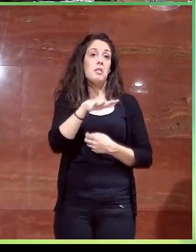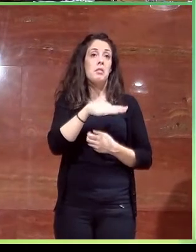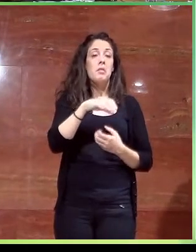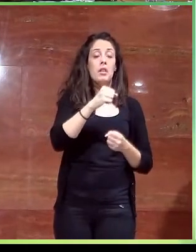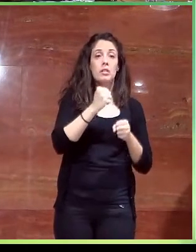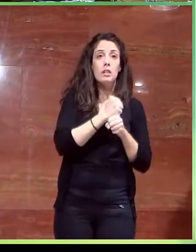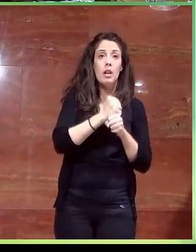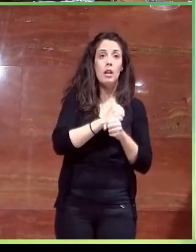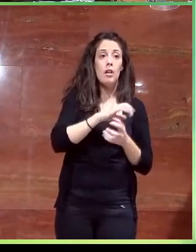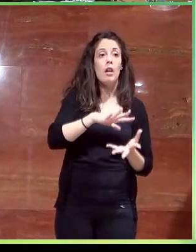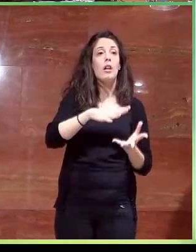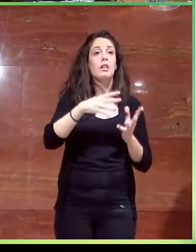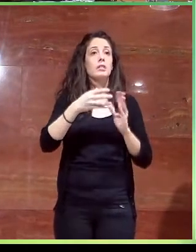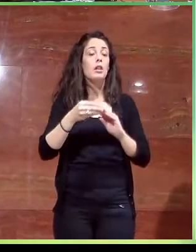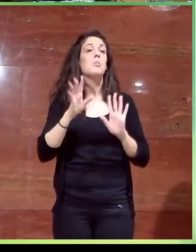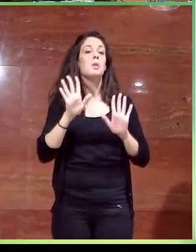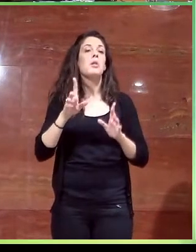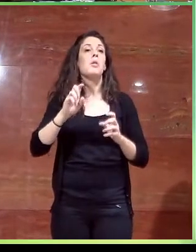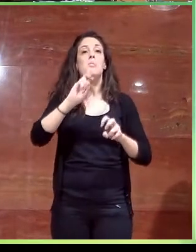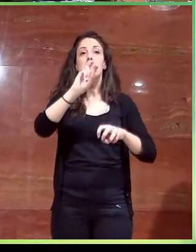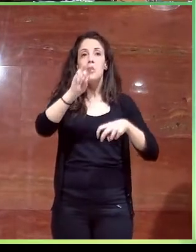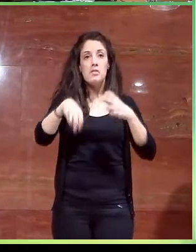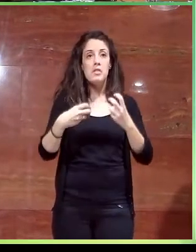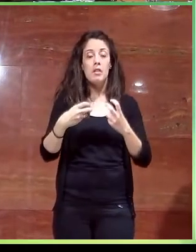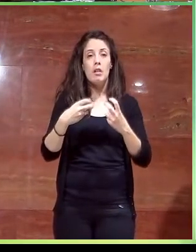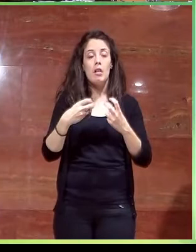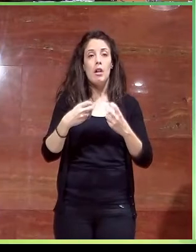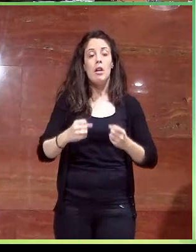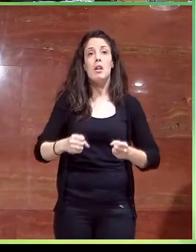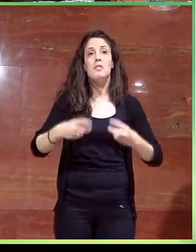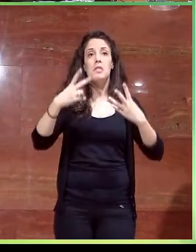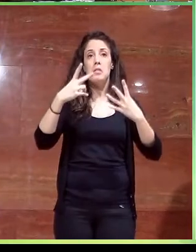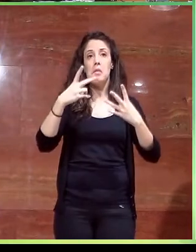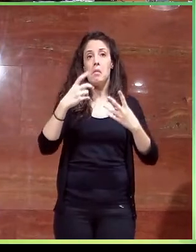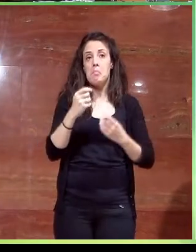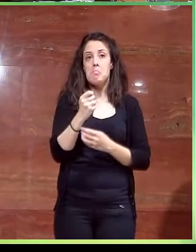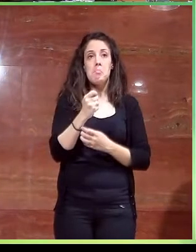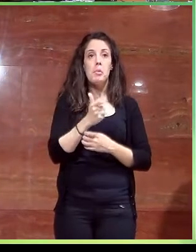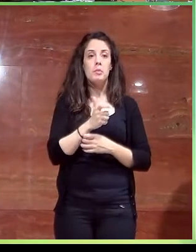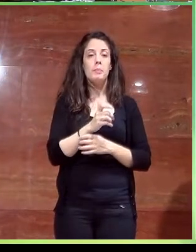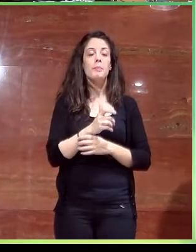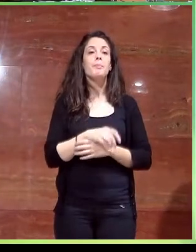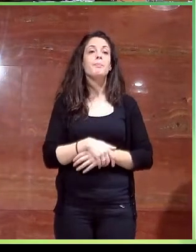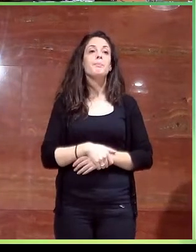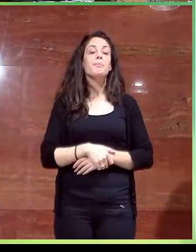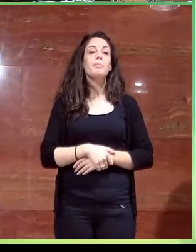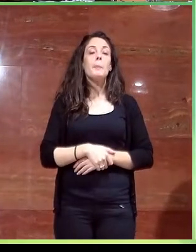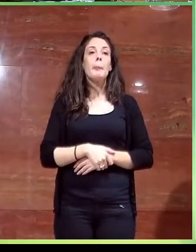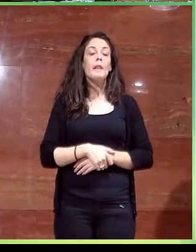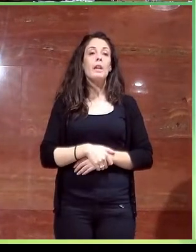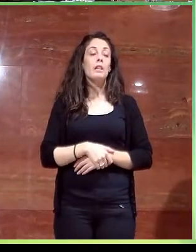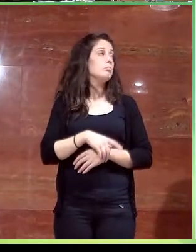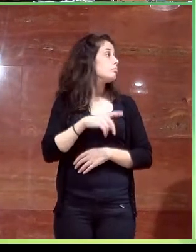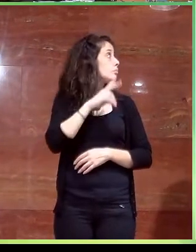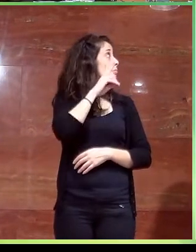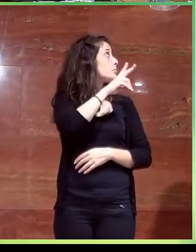ahí, pero no ha sufrido grandes modificaciones en cuanto a lo que es constructivamente su carácter físico. Bueno,